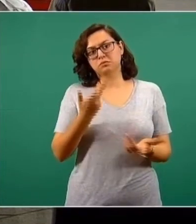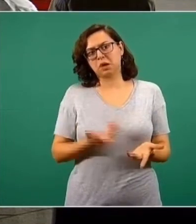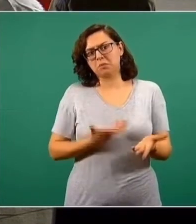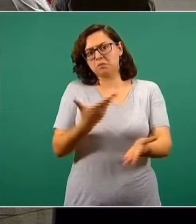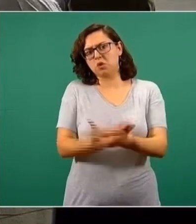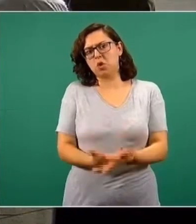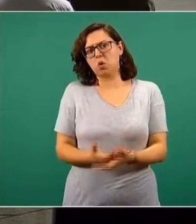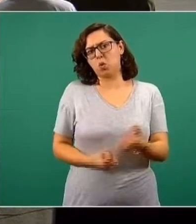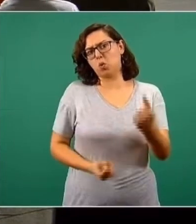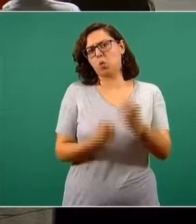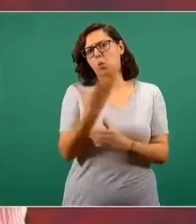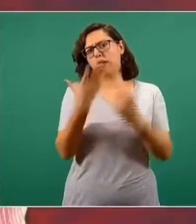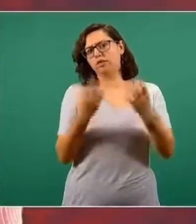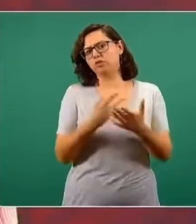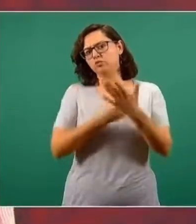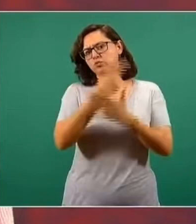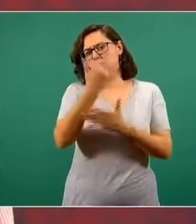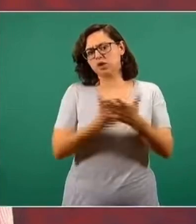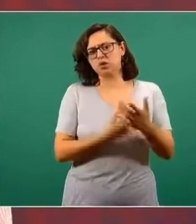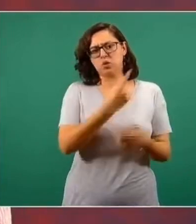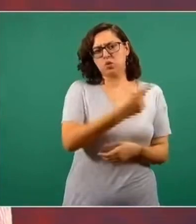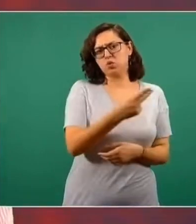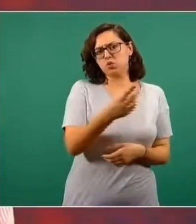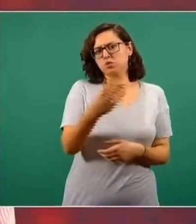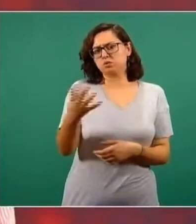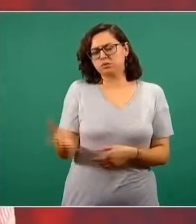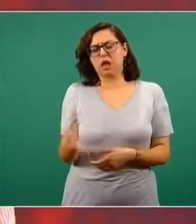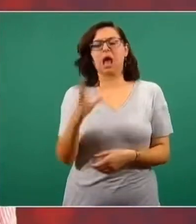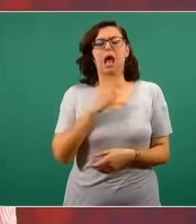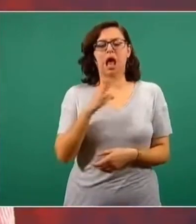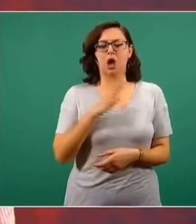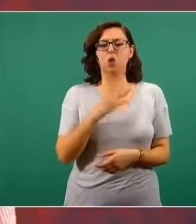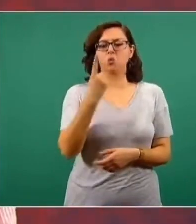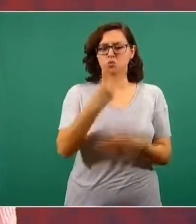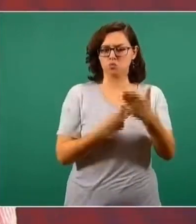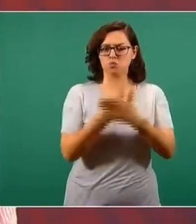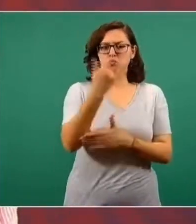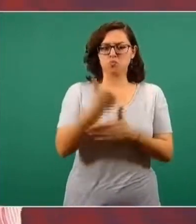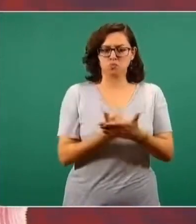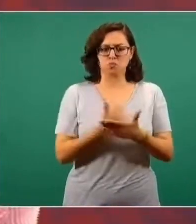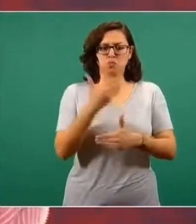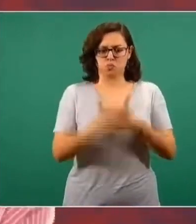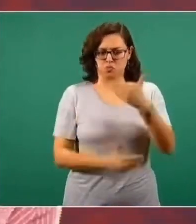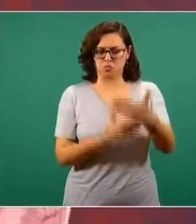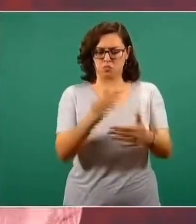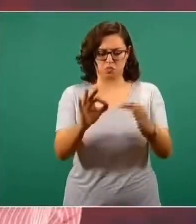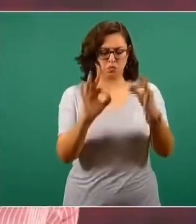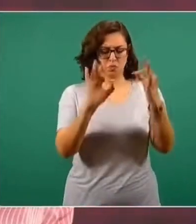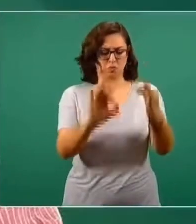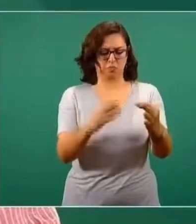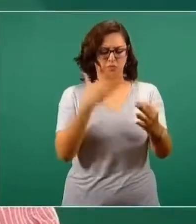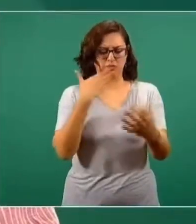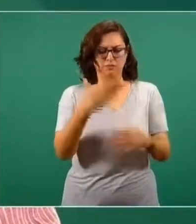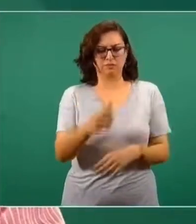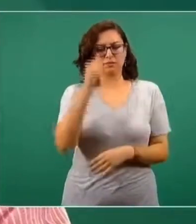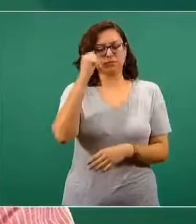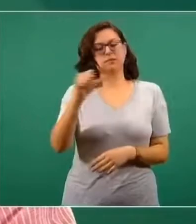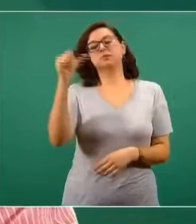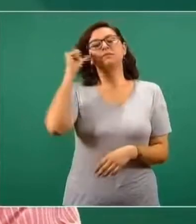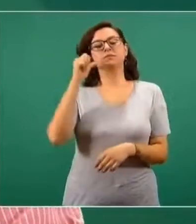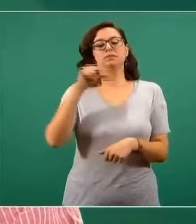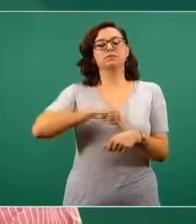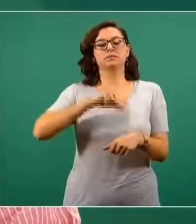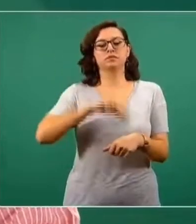¿Cuáles son los proyectos que en este momento tenemos? Hay uno que va en muy buen camino. Ayer lo comentó brevemente el doctor López Ridaura,